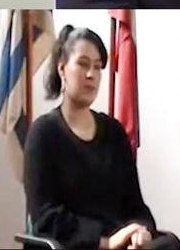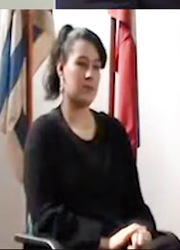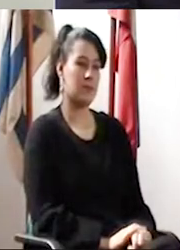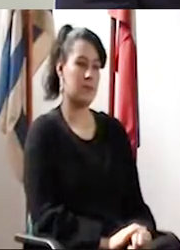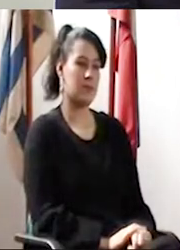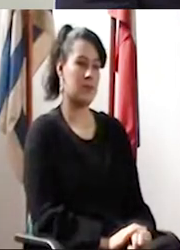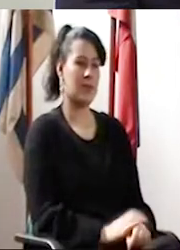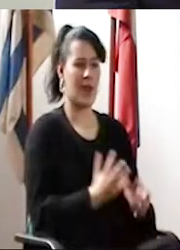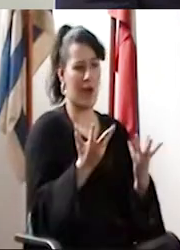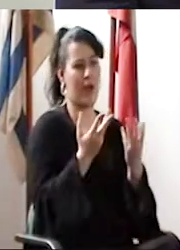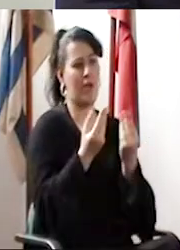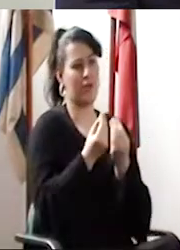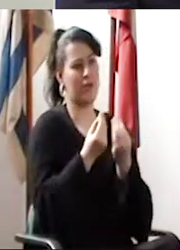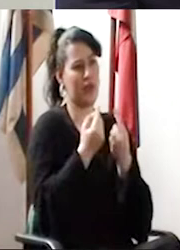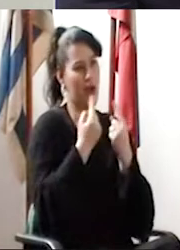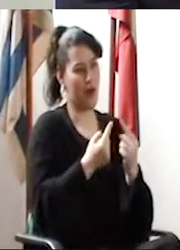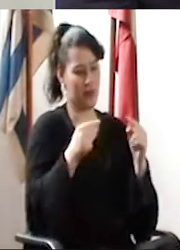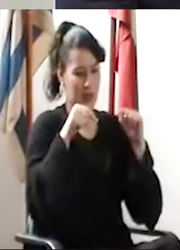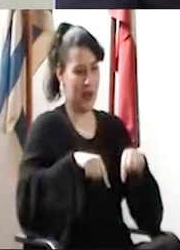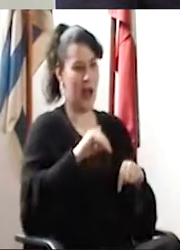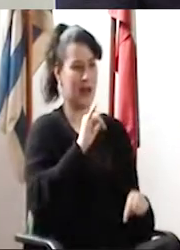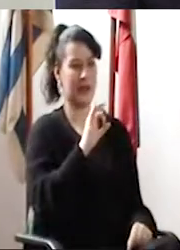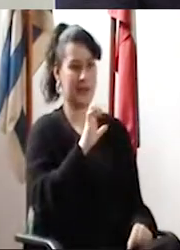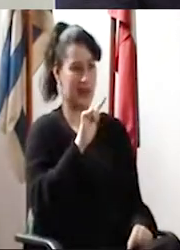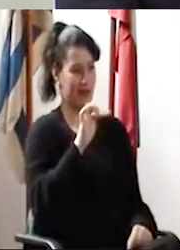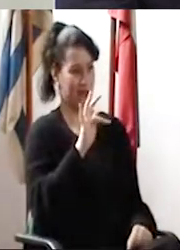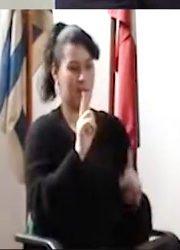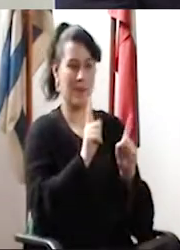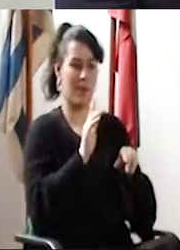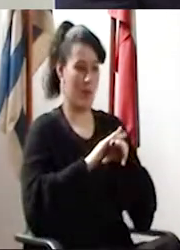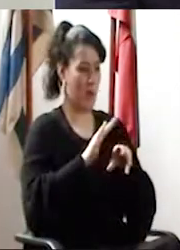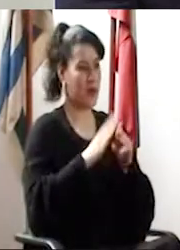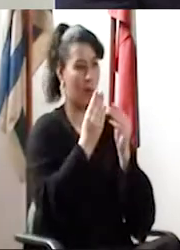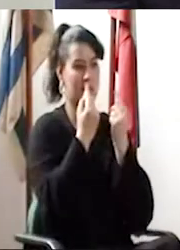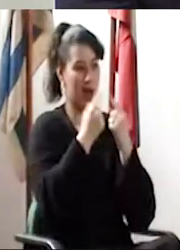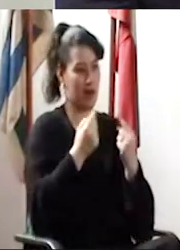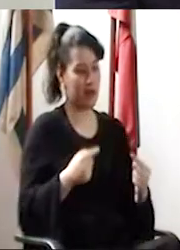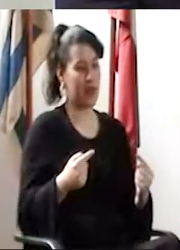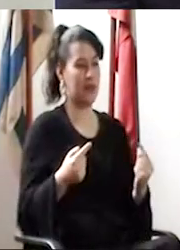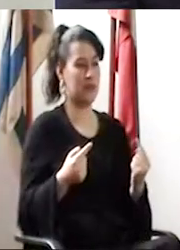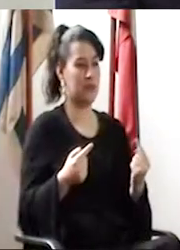Entonces, después de... están pasando muchas cosas en el ISEF, todas al mismo tiempo.